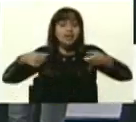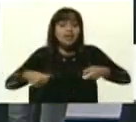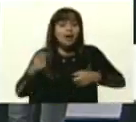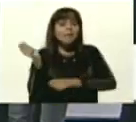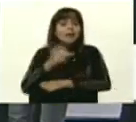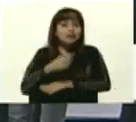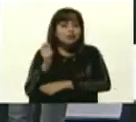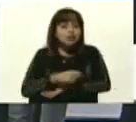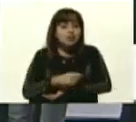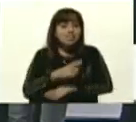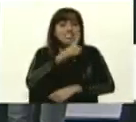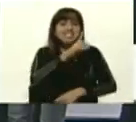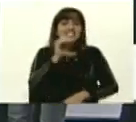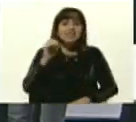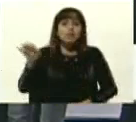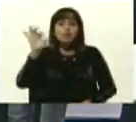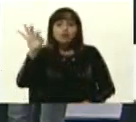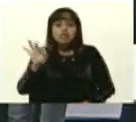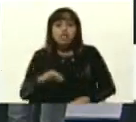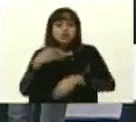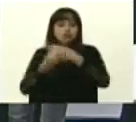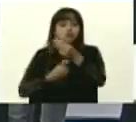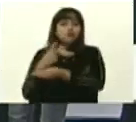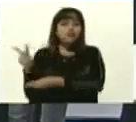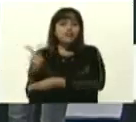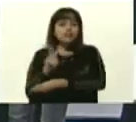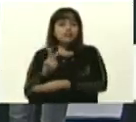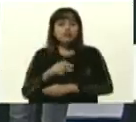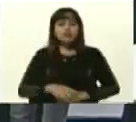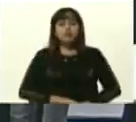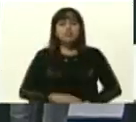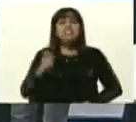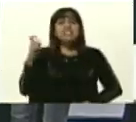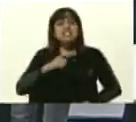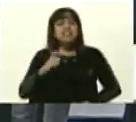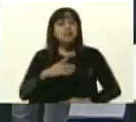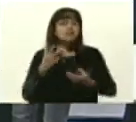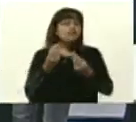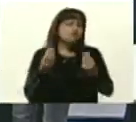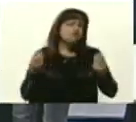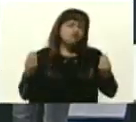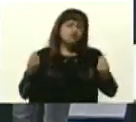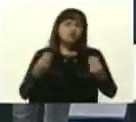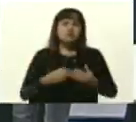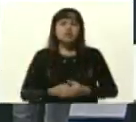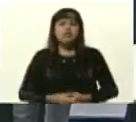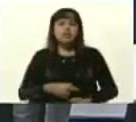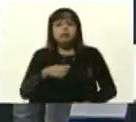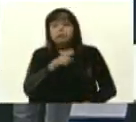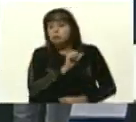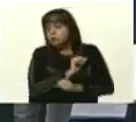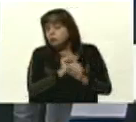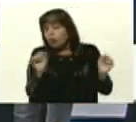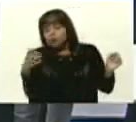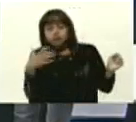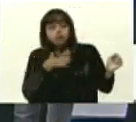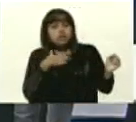% en la tierra venezolana, 100%. Por eso necesitamos mucho. Es imposible